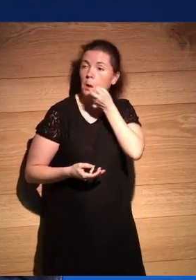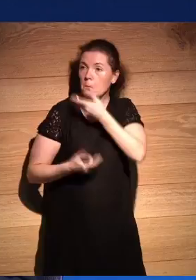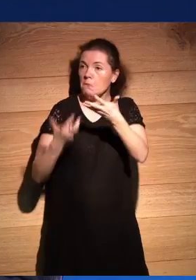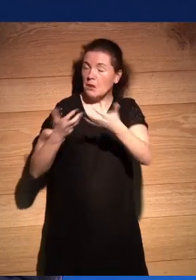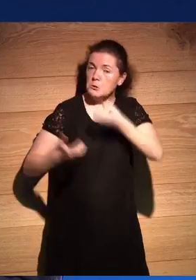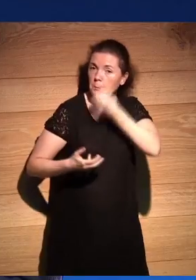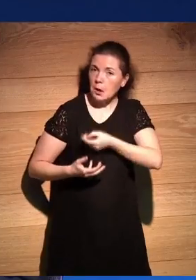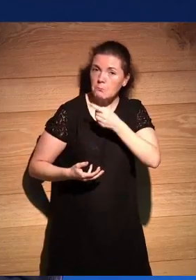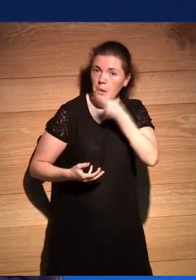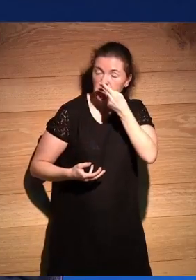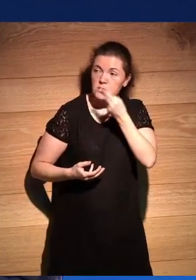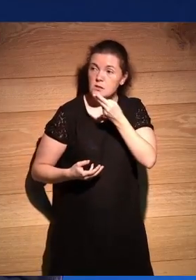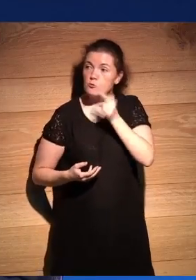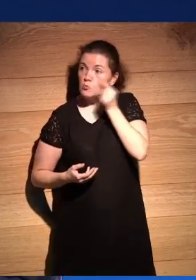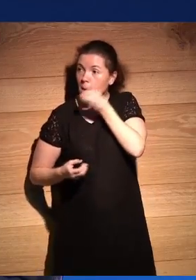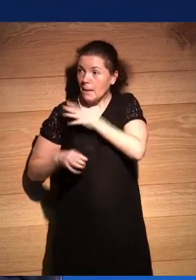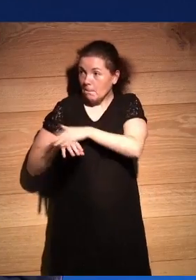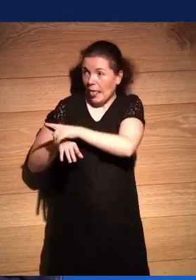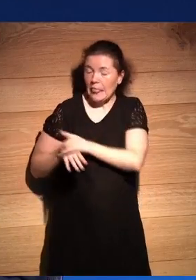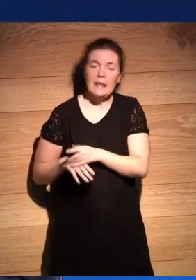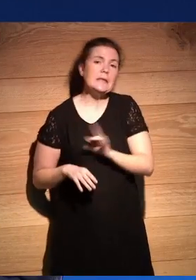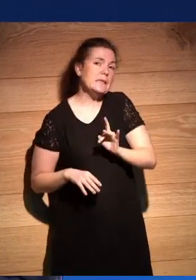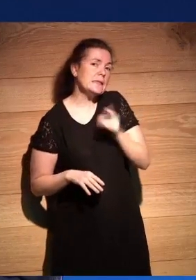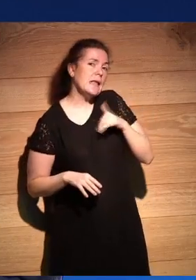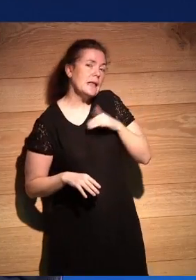bueno al menos para ti ya, ya, ya